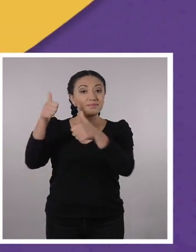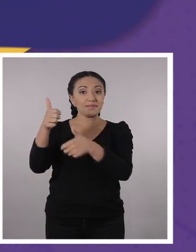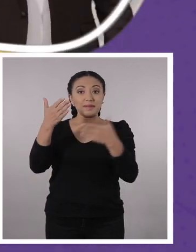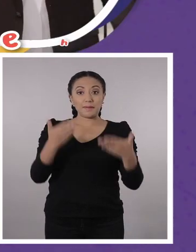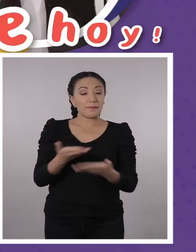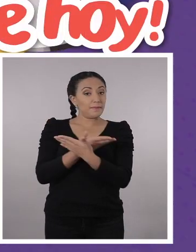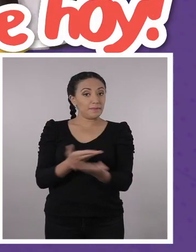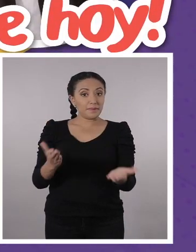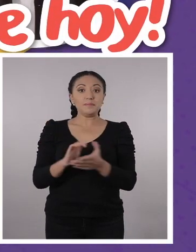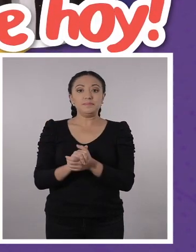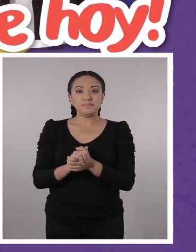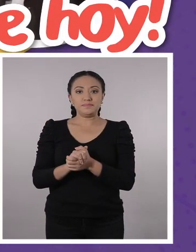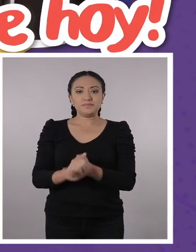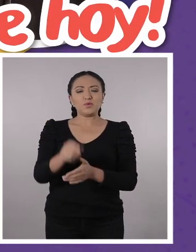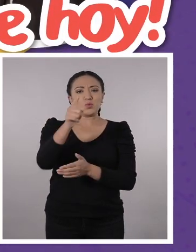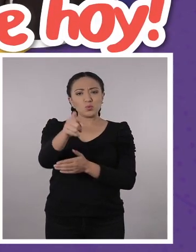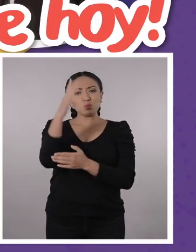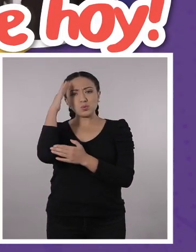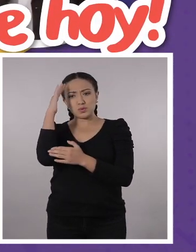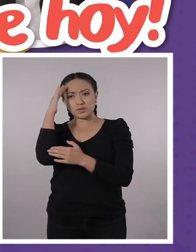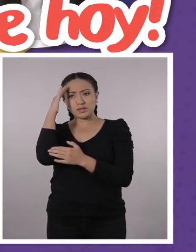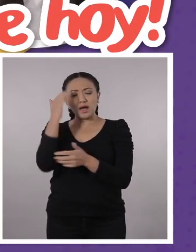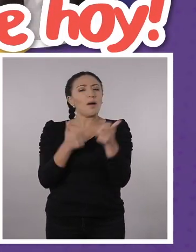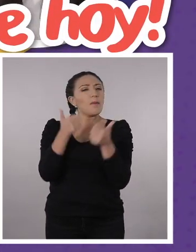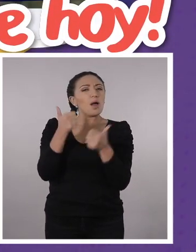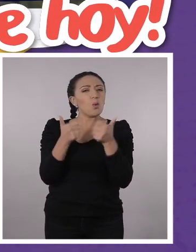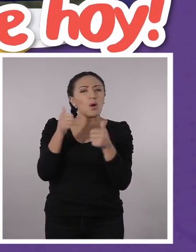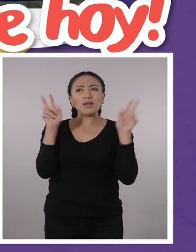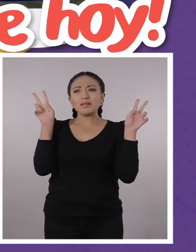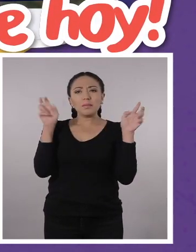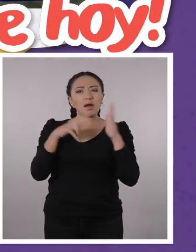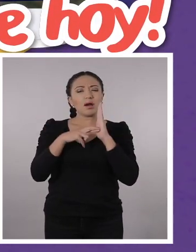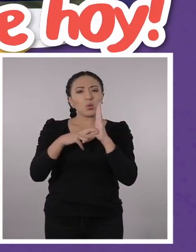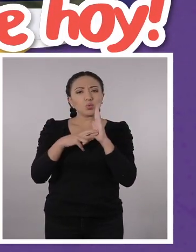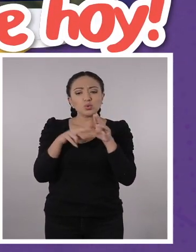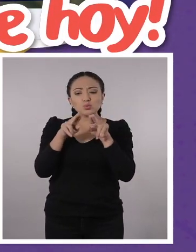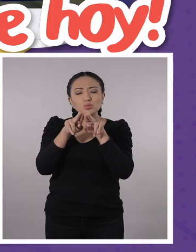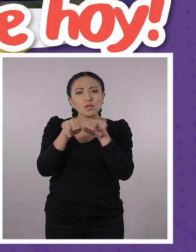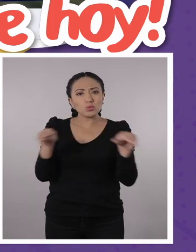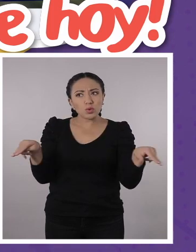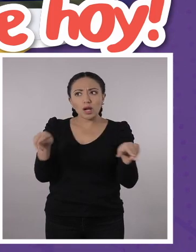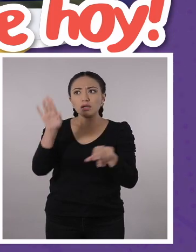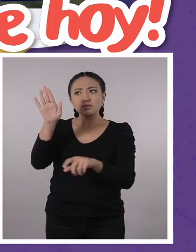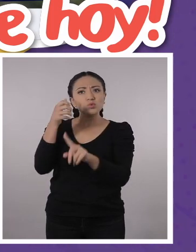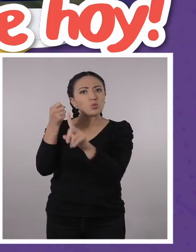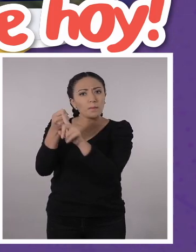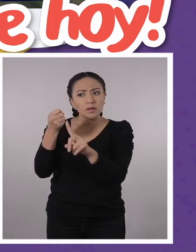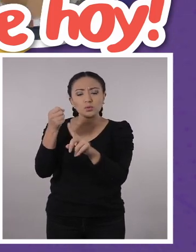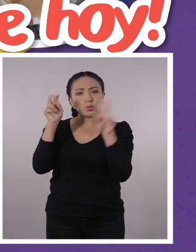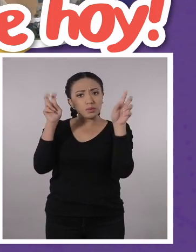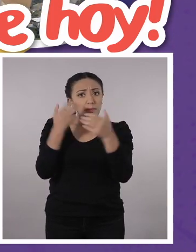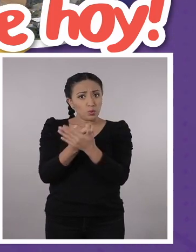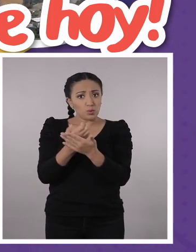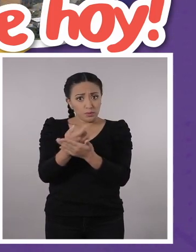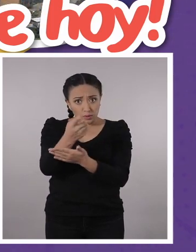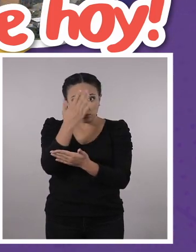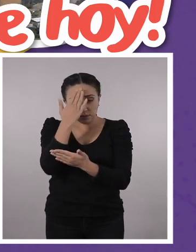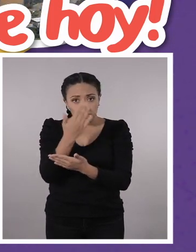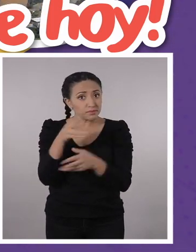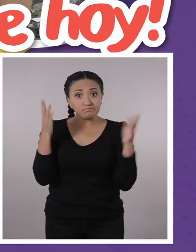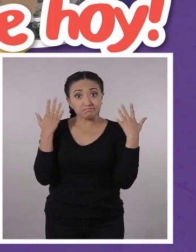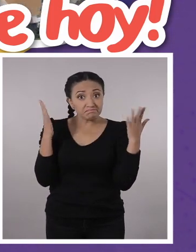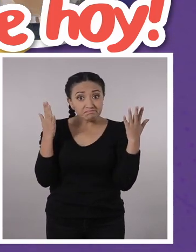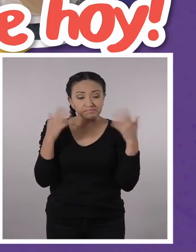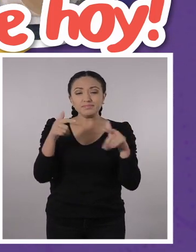Bienvenidos y bienvenidas. ¿Ustedes saben cuáles son los recursos naturales del Ecuador y su impacto en la economía? ¿No lo